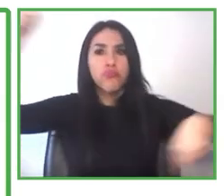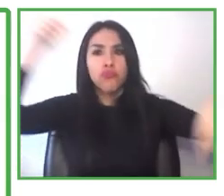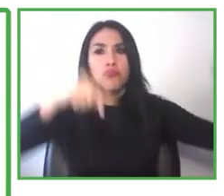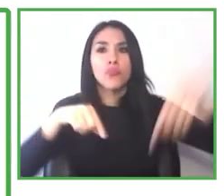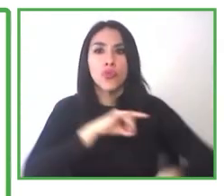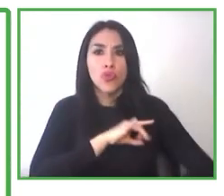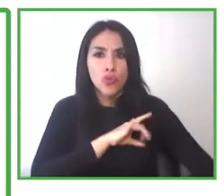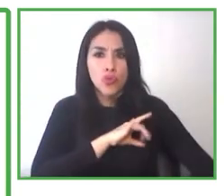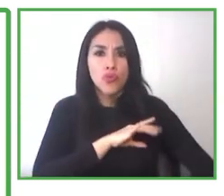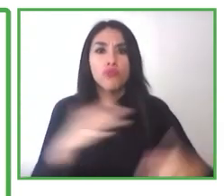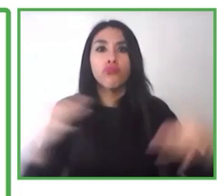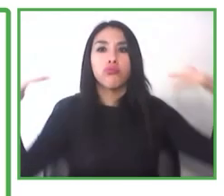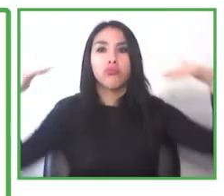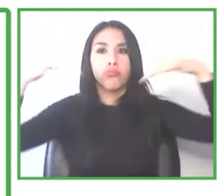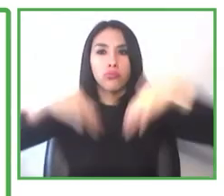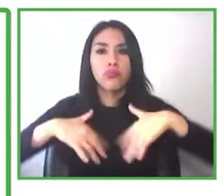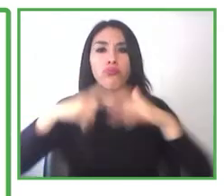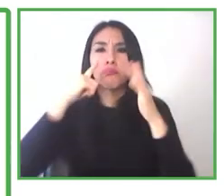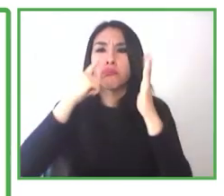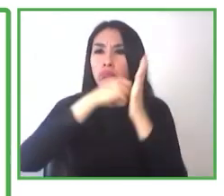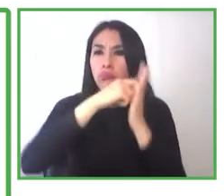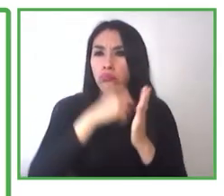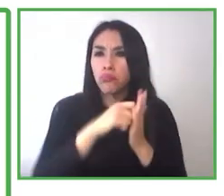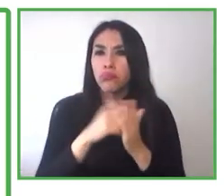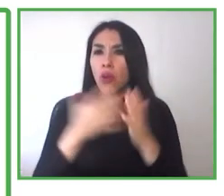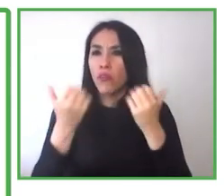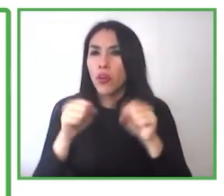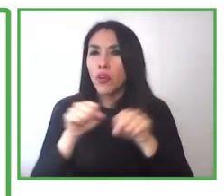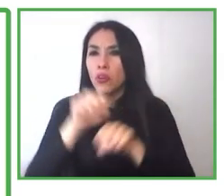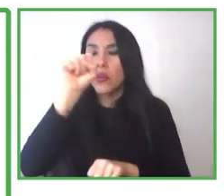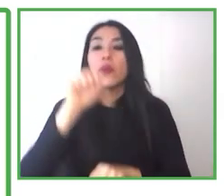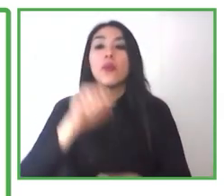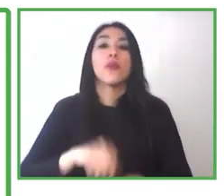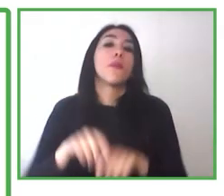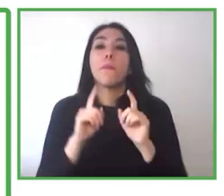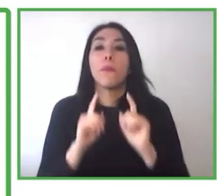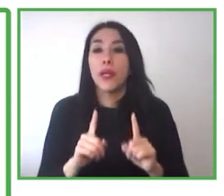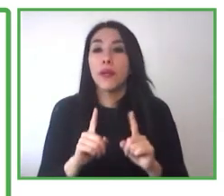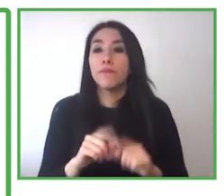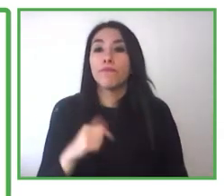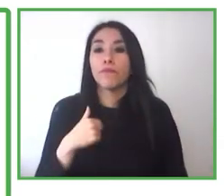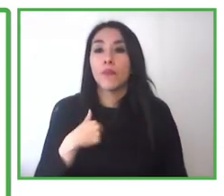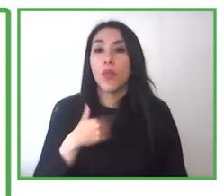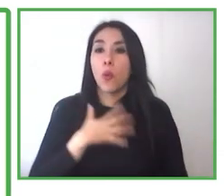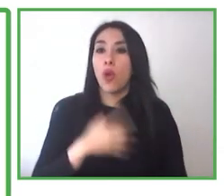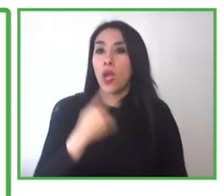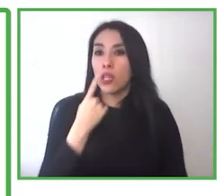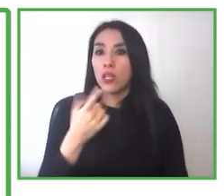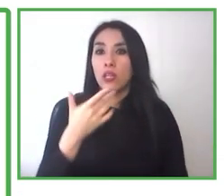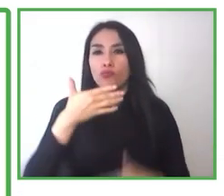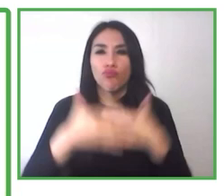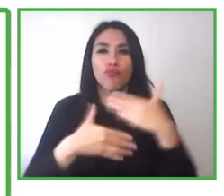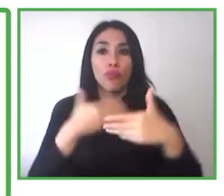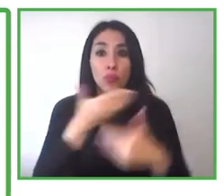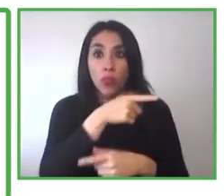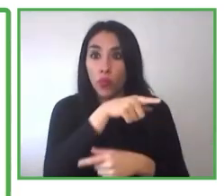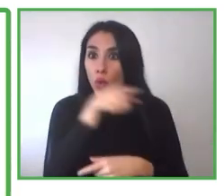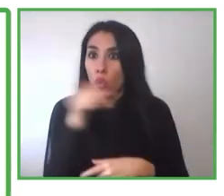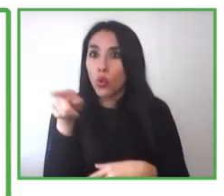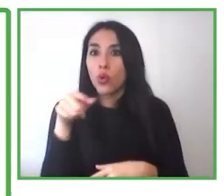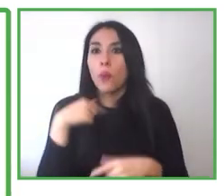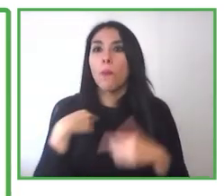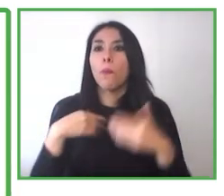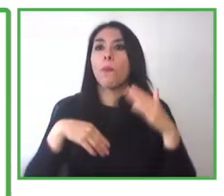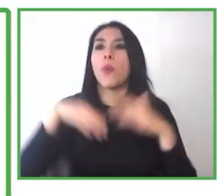Valora. Y en ese sentido, contarles lo que hemos venido haciendo. Llevamos más de 135.000 trabajadores certificados,